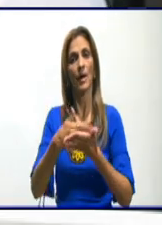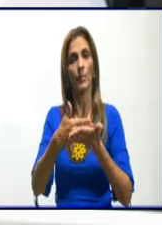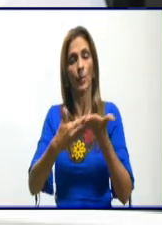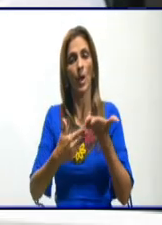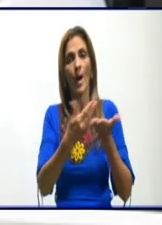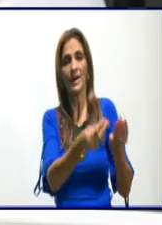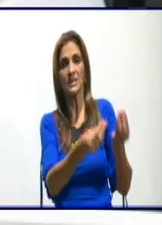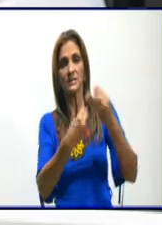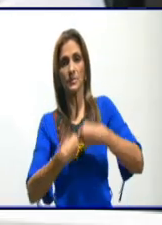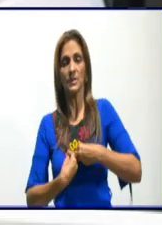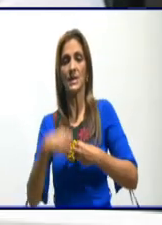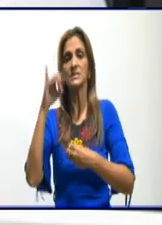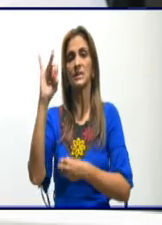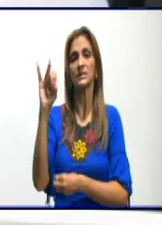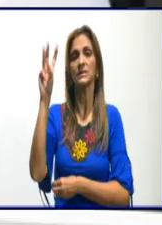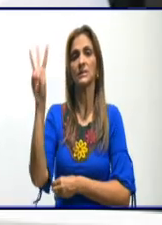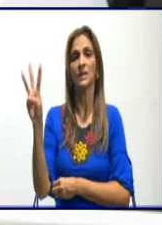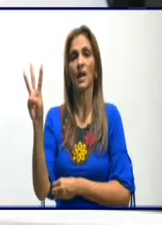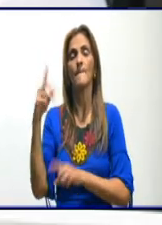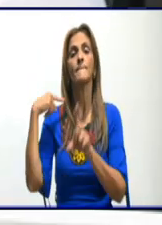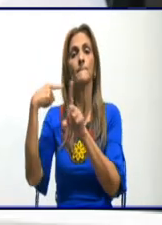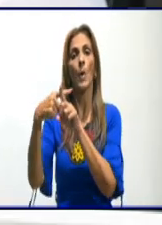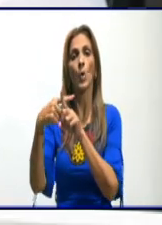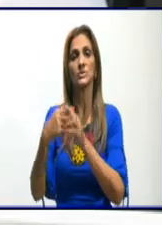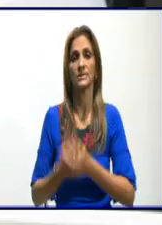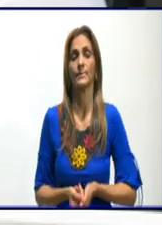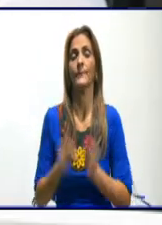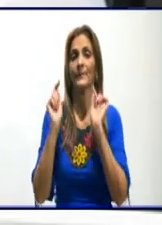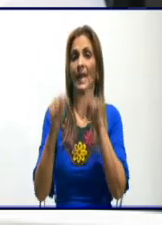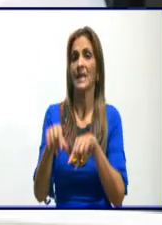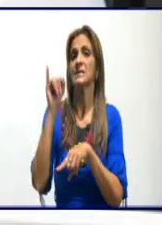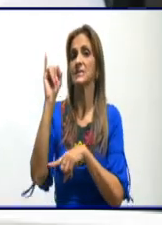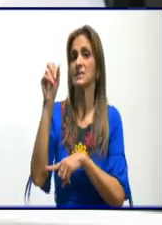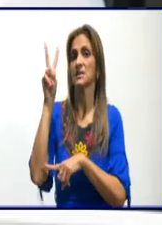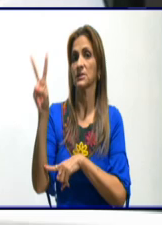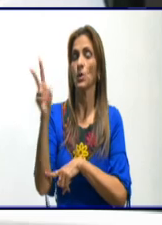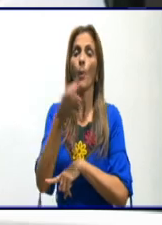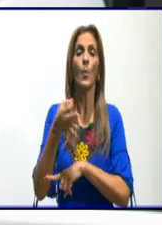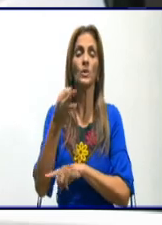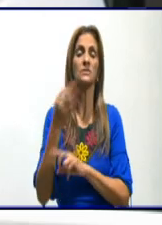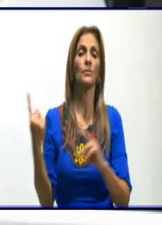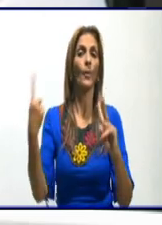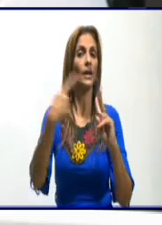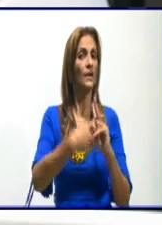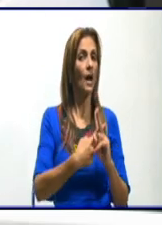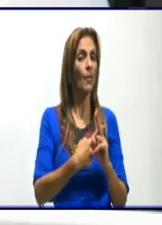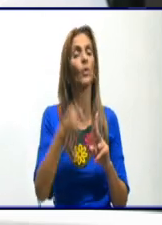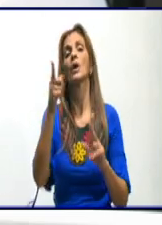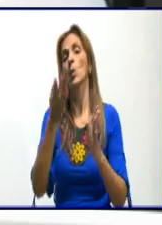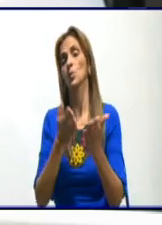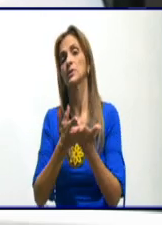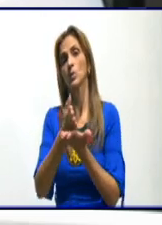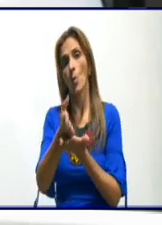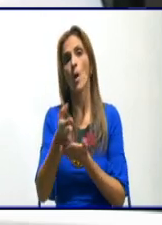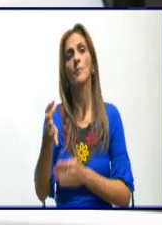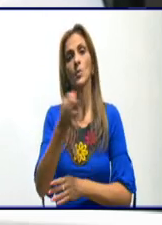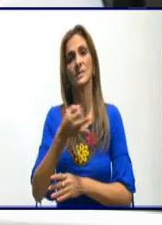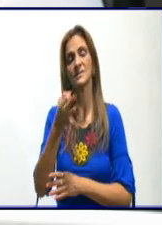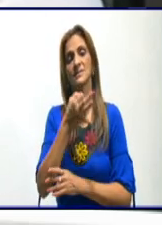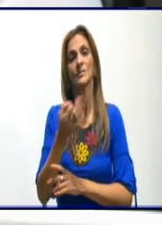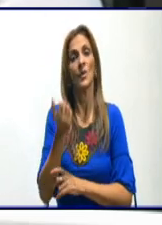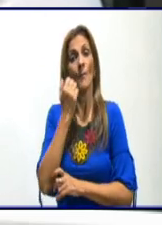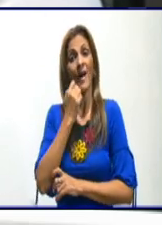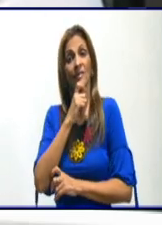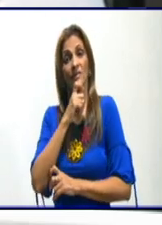73 fueron positivas. De ellas, 62 corresponden al municipio Bayamo, que sigue siendo el epicentro de la